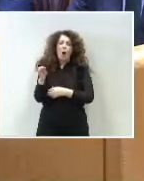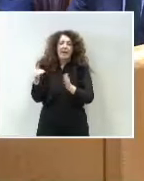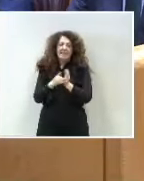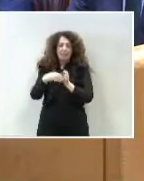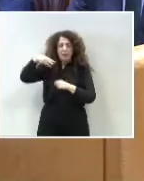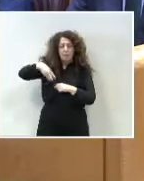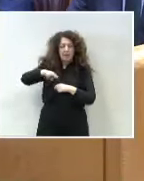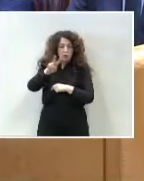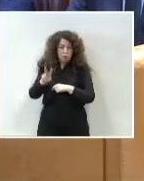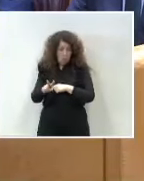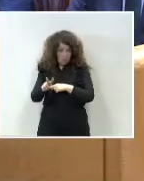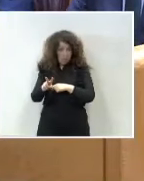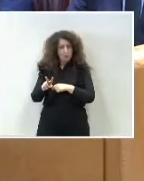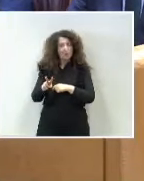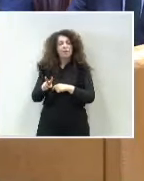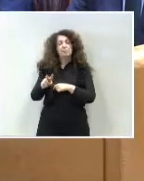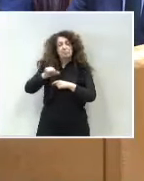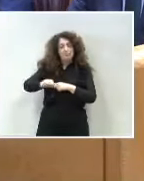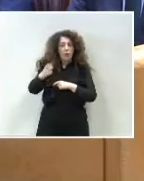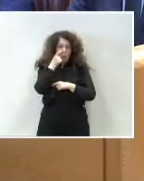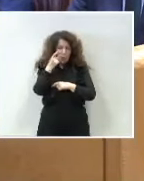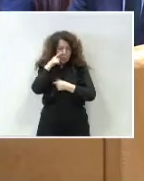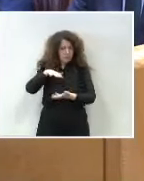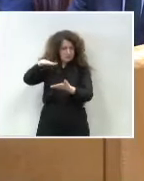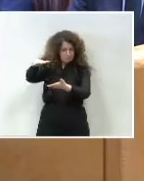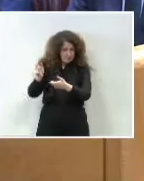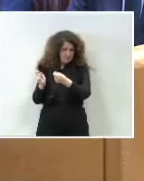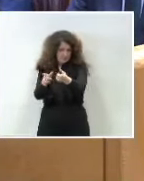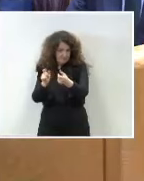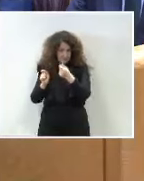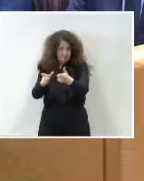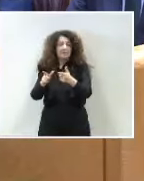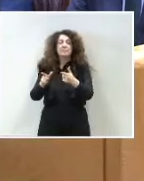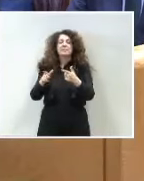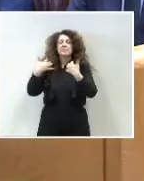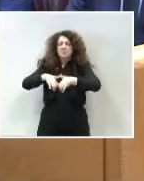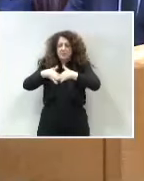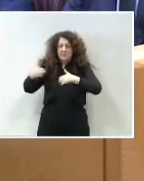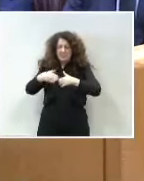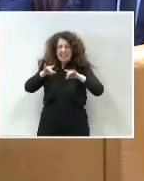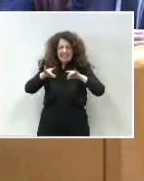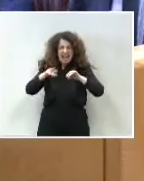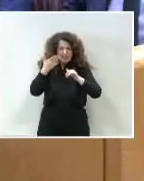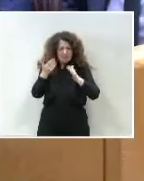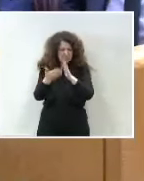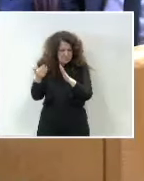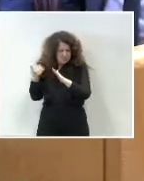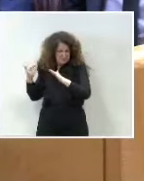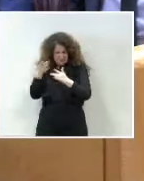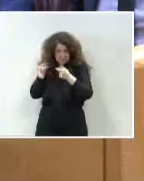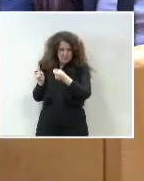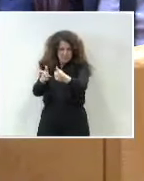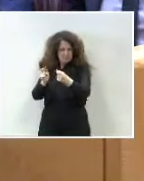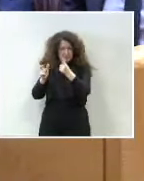a partir del mes de junio, la financiación de proyectos de las desaladoras Tordera II y FOIX. En definitiva, el Gobierno